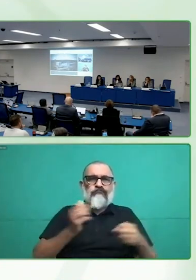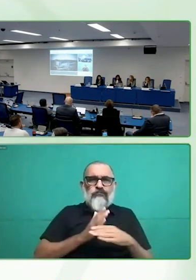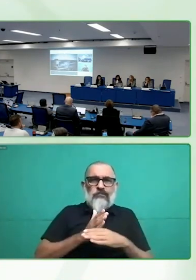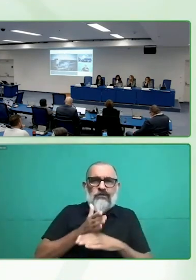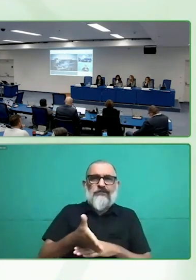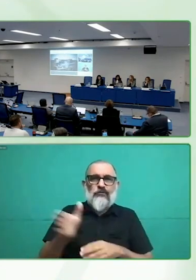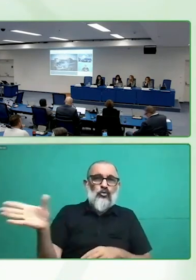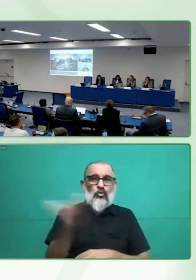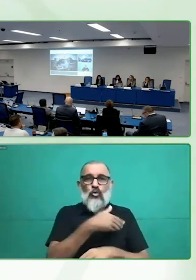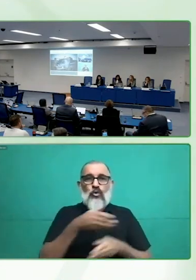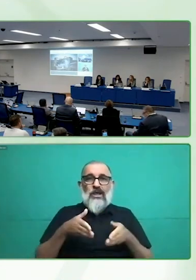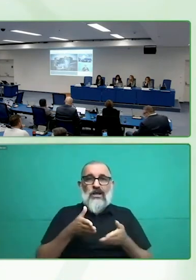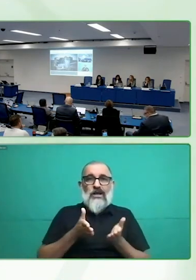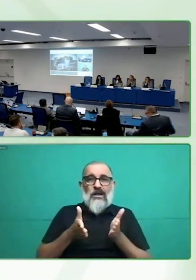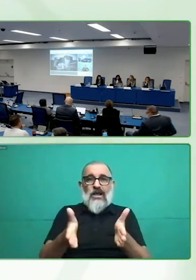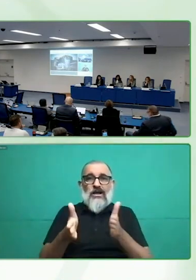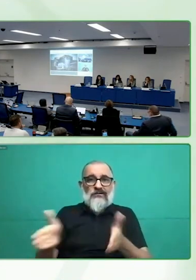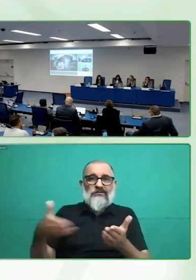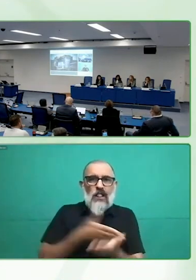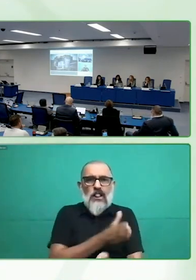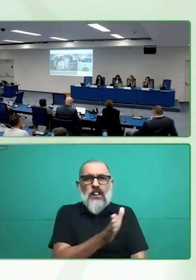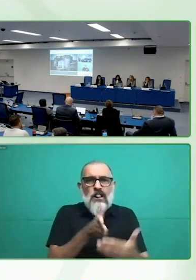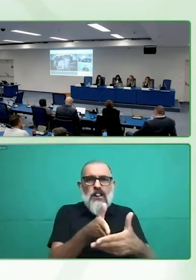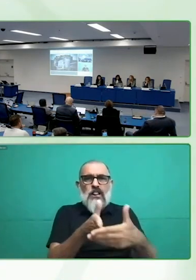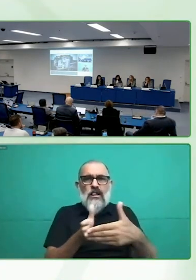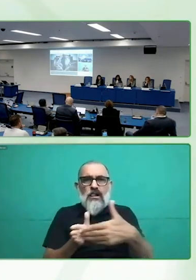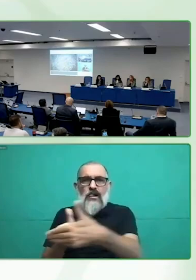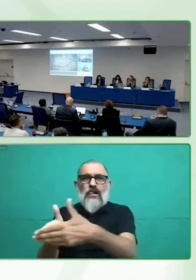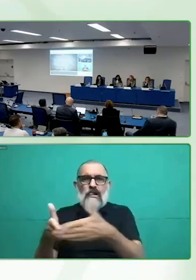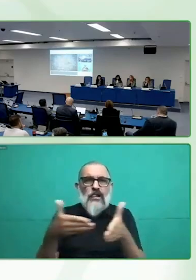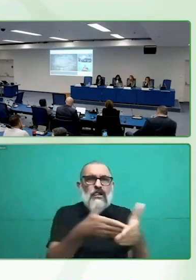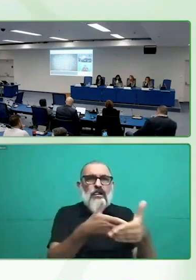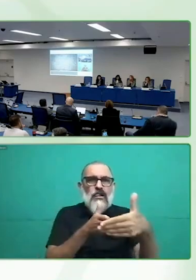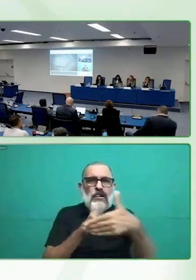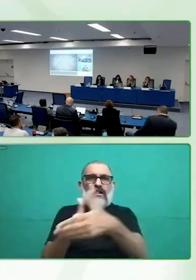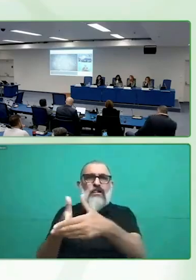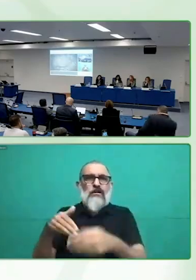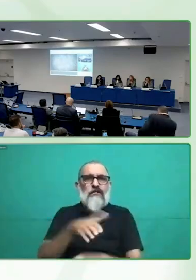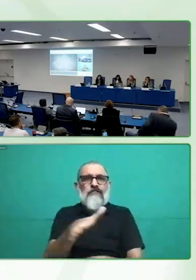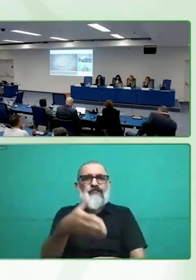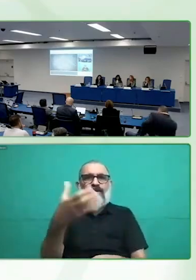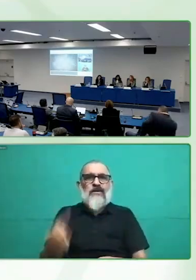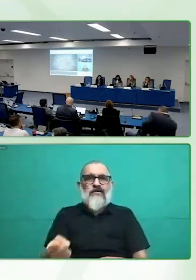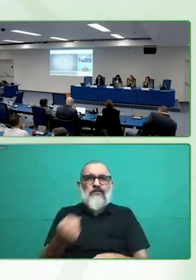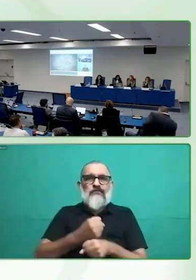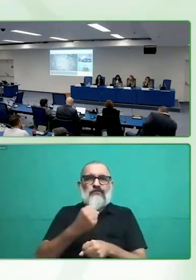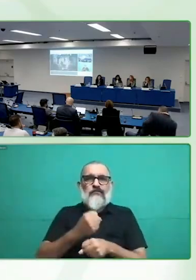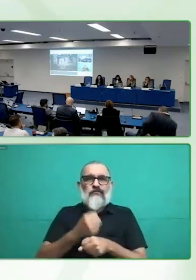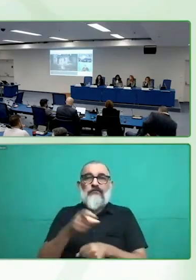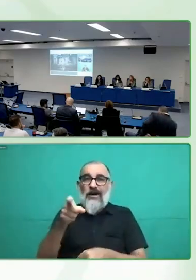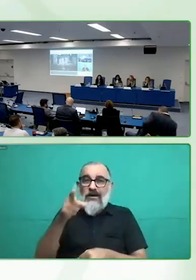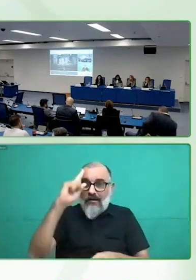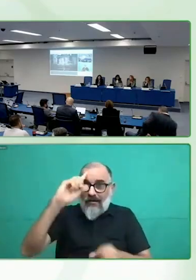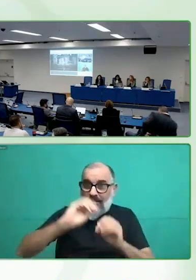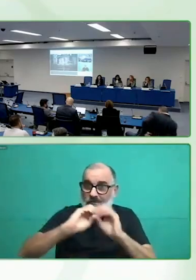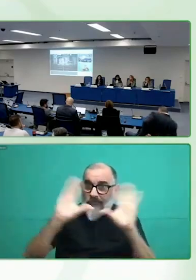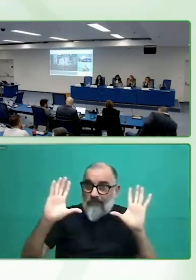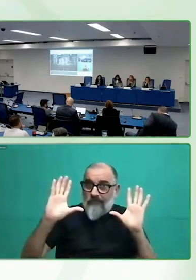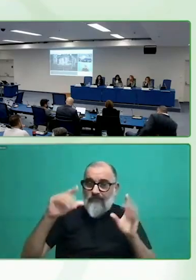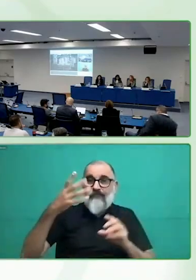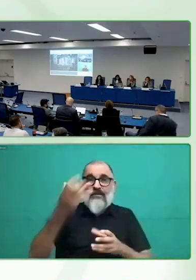si te dan uno, no lo hicieron para que lo entendieras. O está rodeado de personas y parecer invisible,